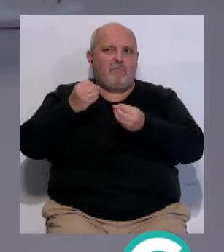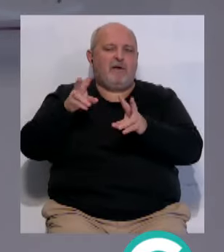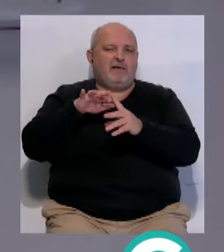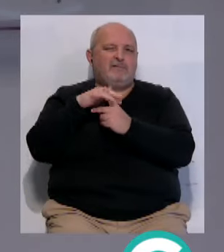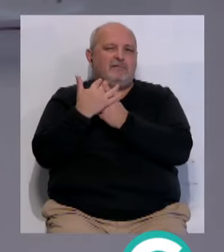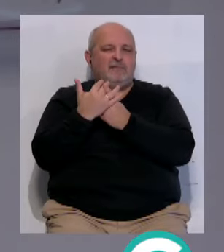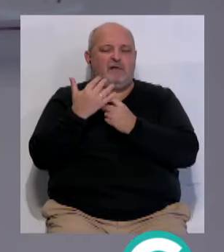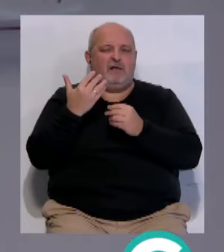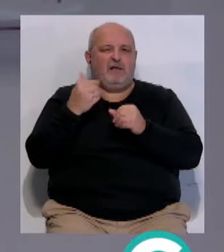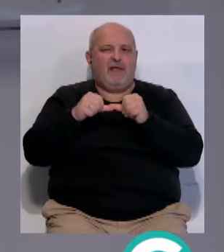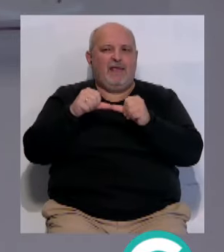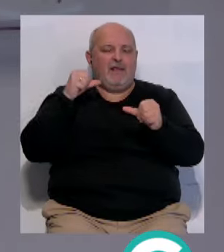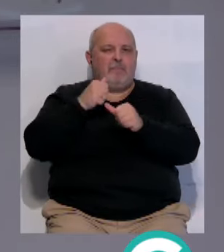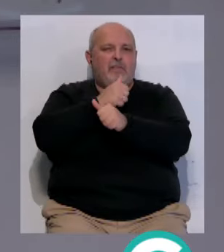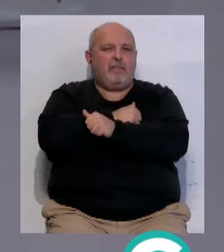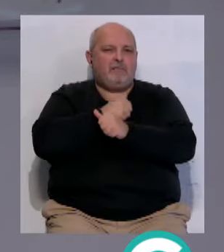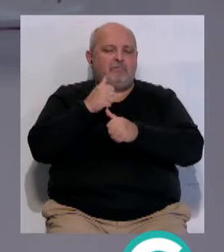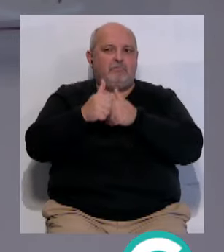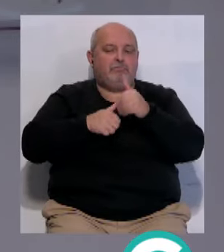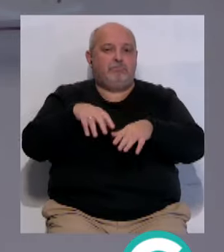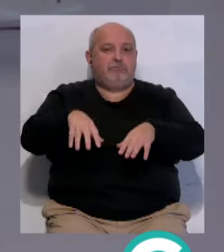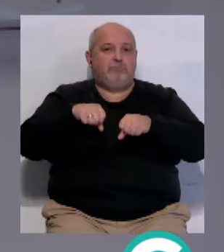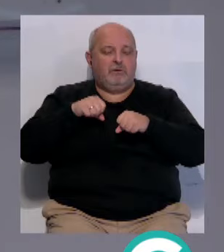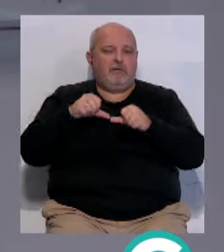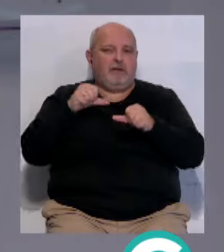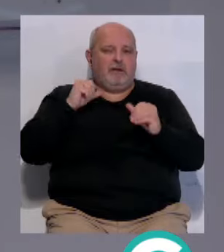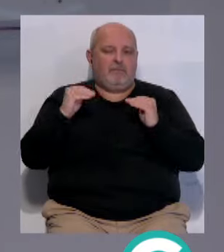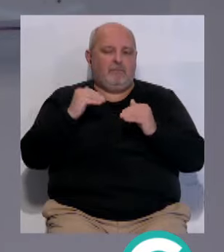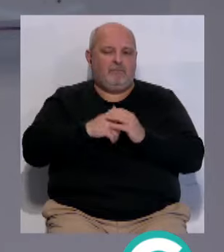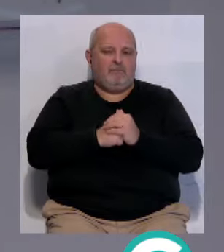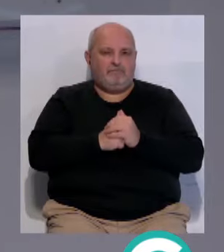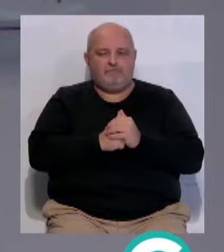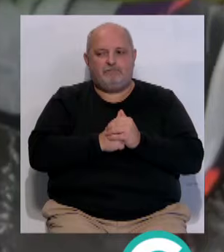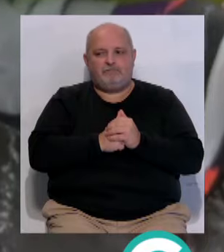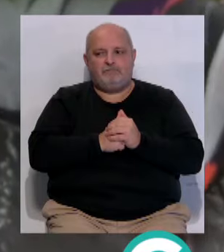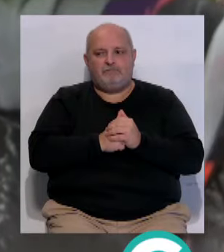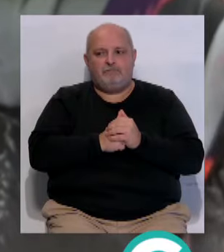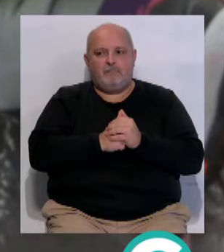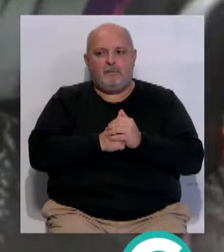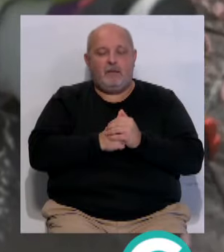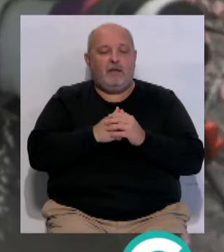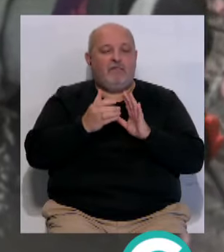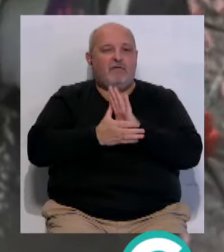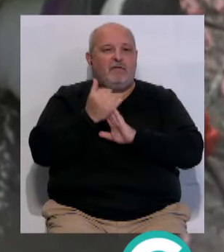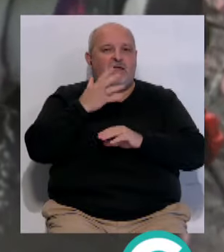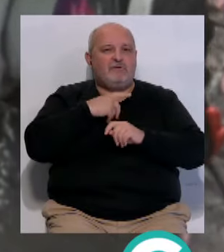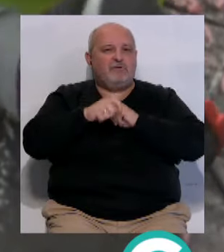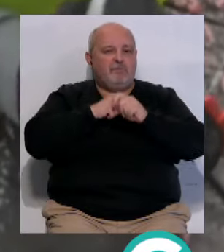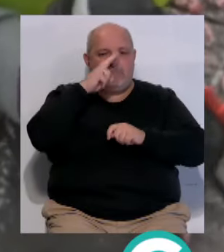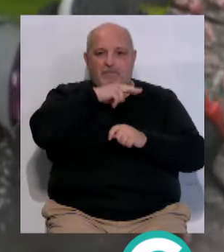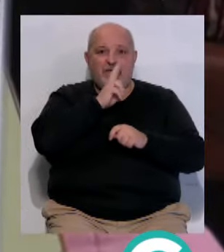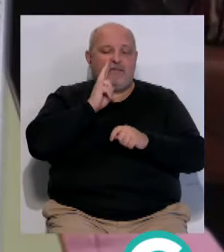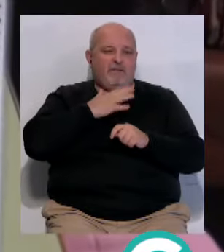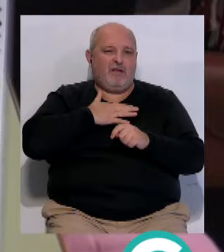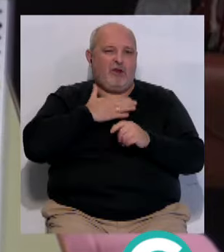sobre las intervenciones pendientes... ...tras su inicio en la anterior legislatura. La Federación de Asociaciones de